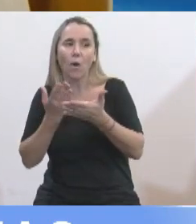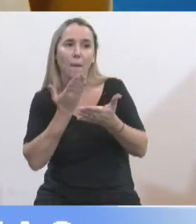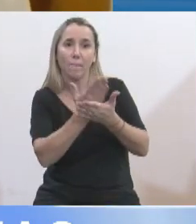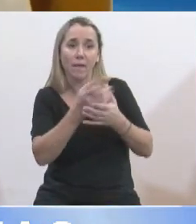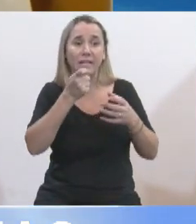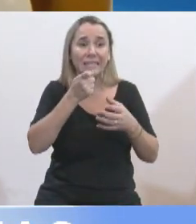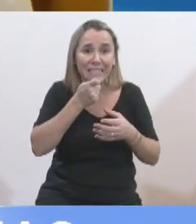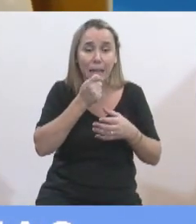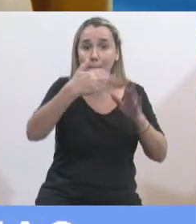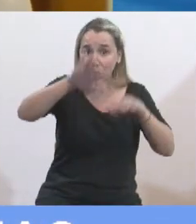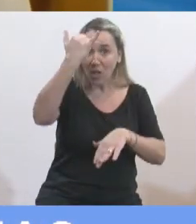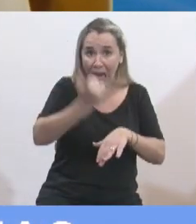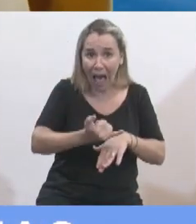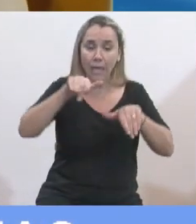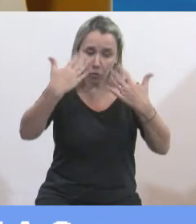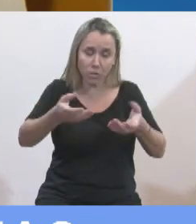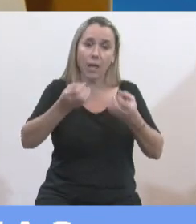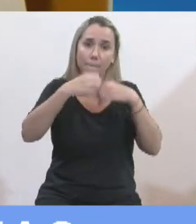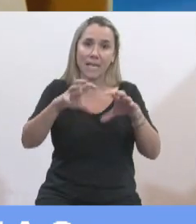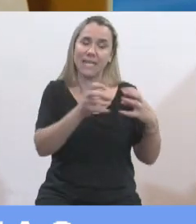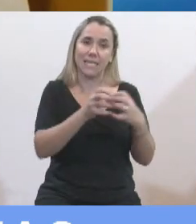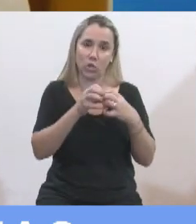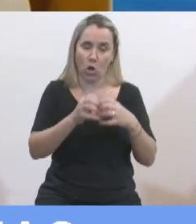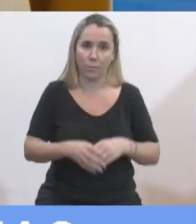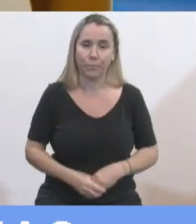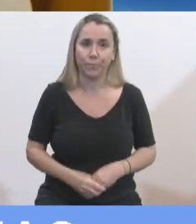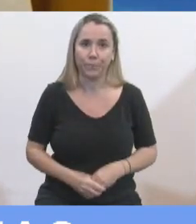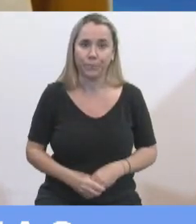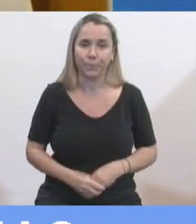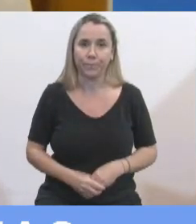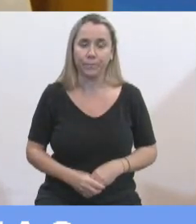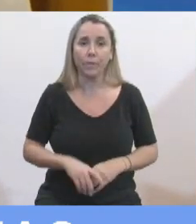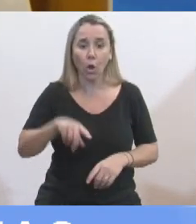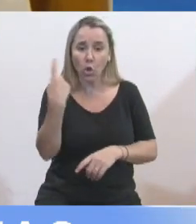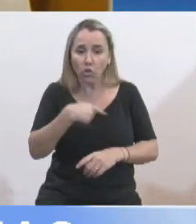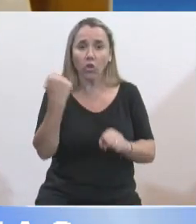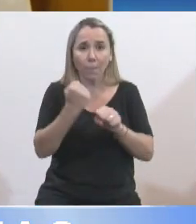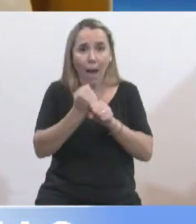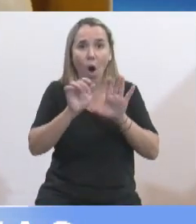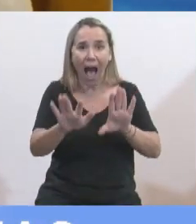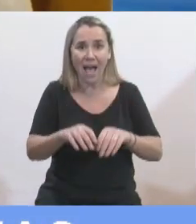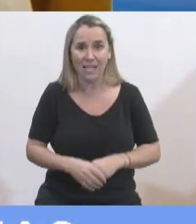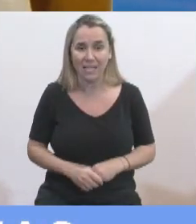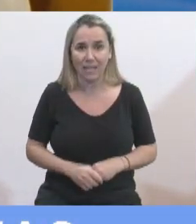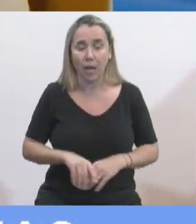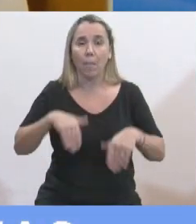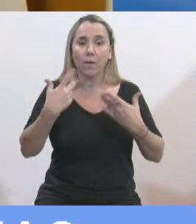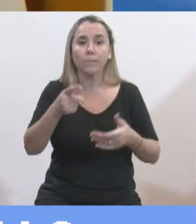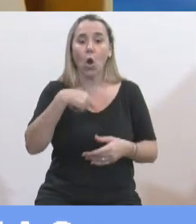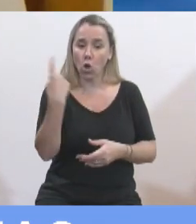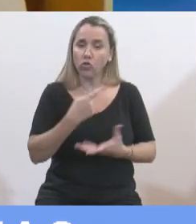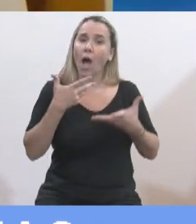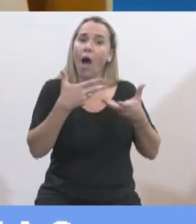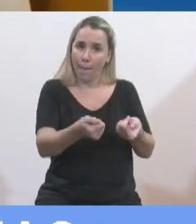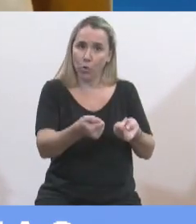por mayoría se inicia el tratamiento sin ninguna discusión. Estamos trabajando en ese sentido. Por lo tanto, Presidenta, nosotros vamos